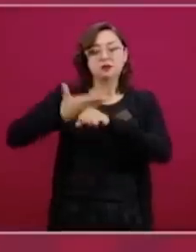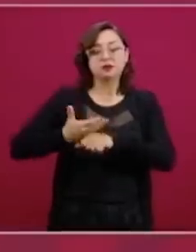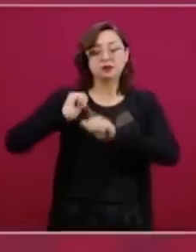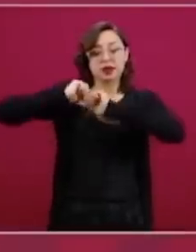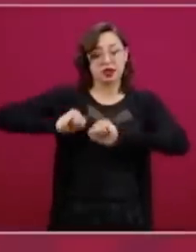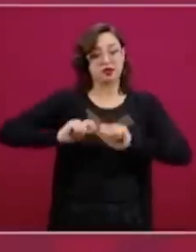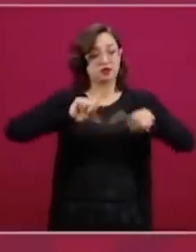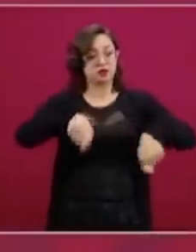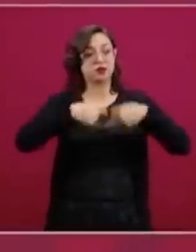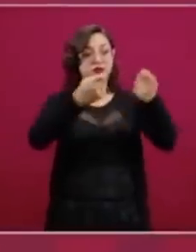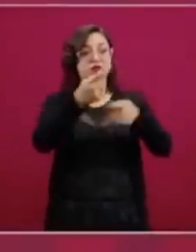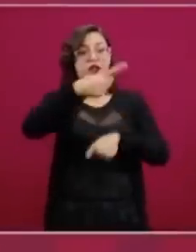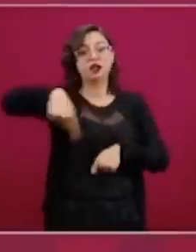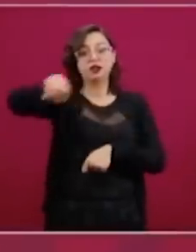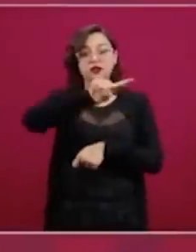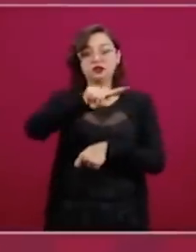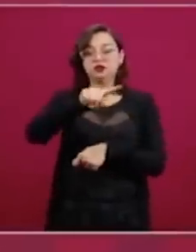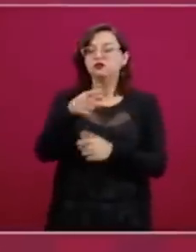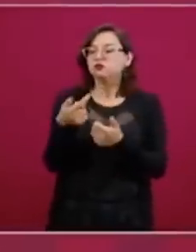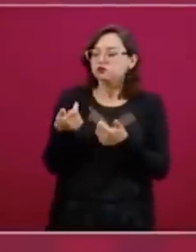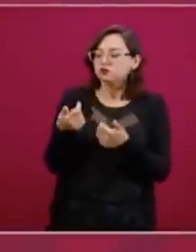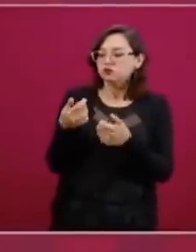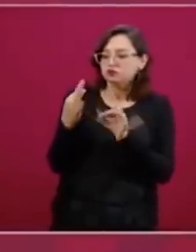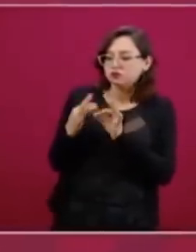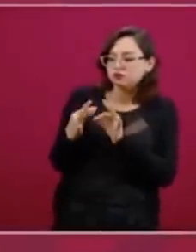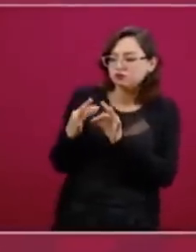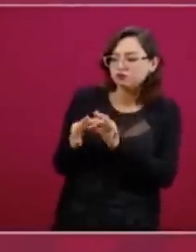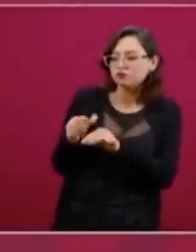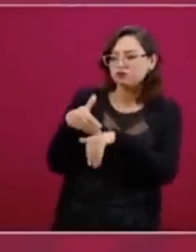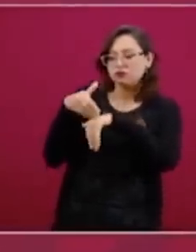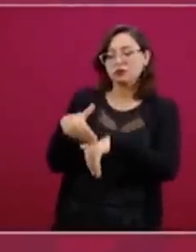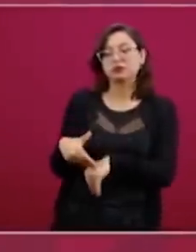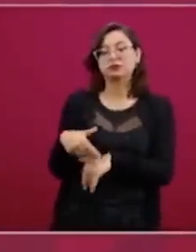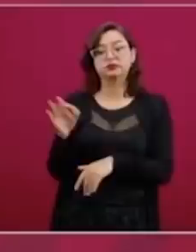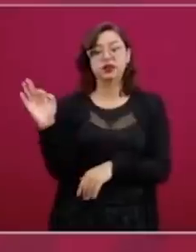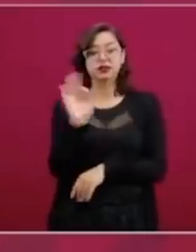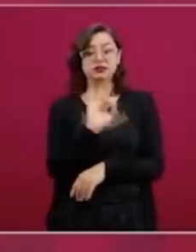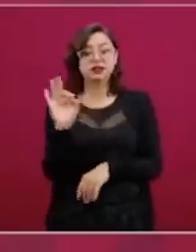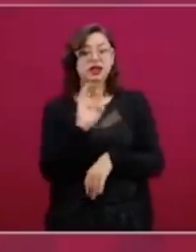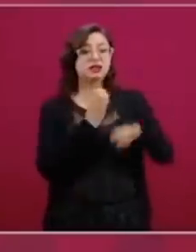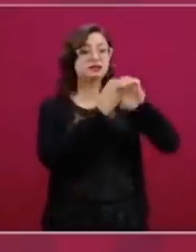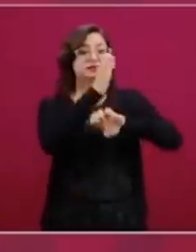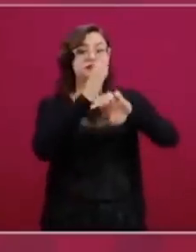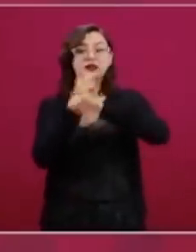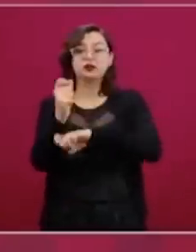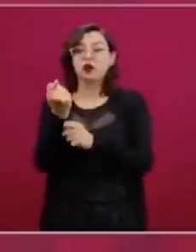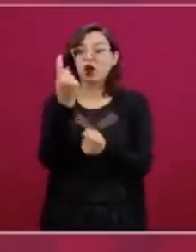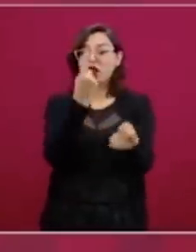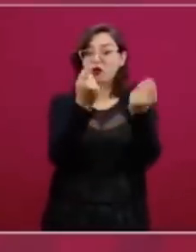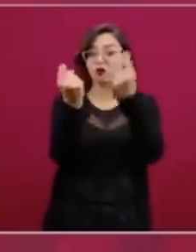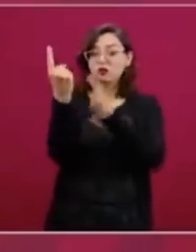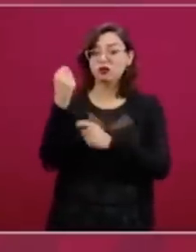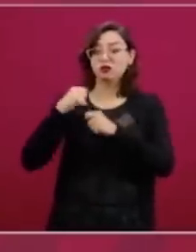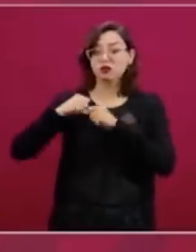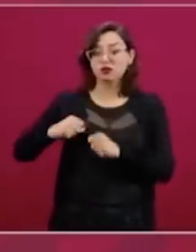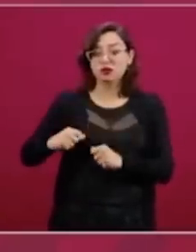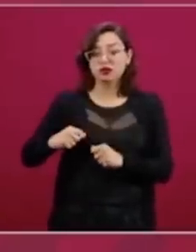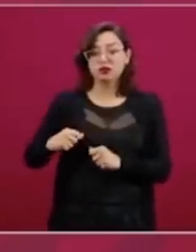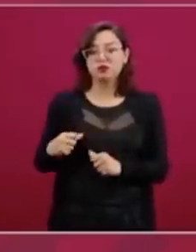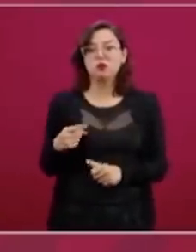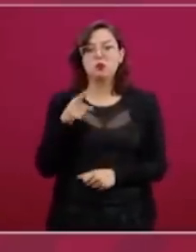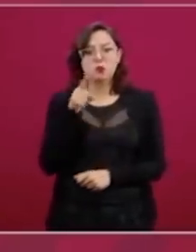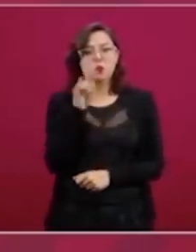para que estas medidas ocurran. Si alguna autoridad estatal tiene la posibilidad de